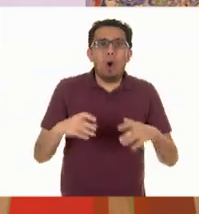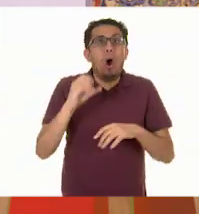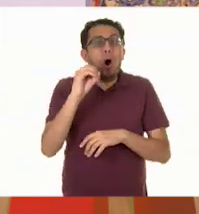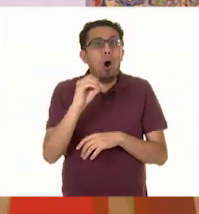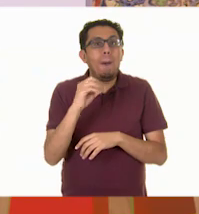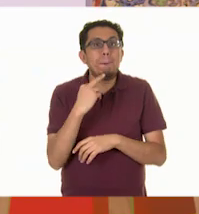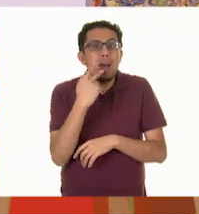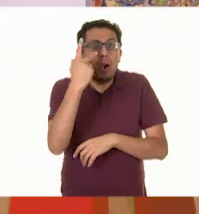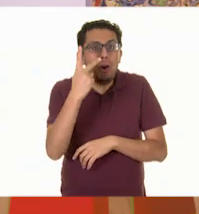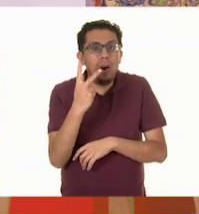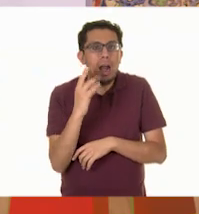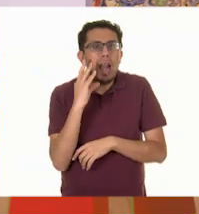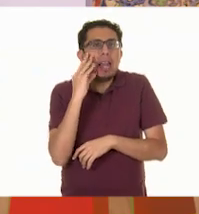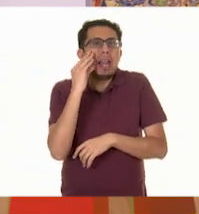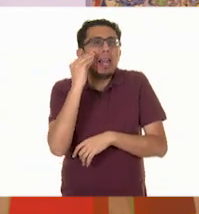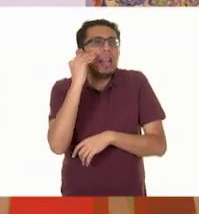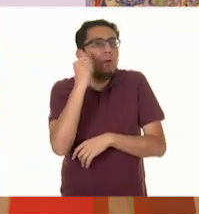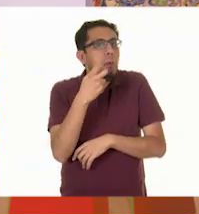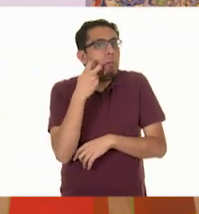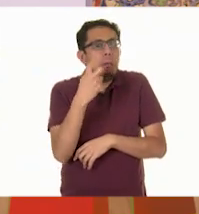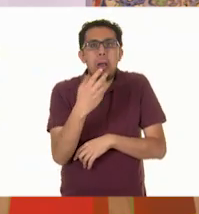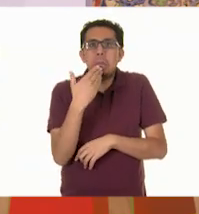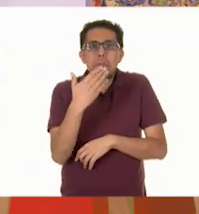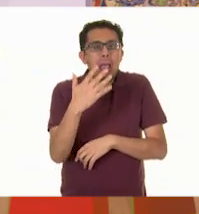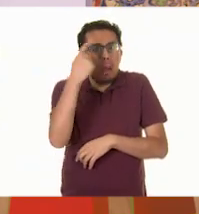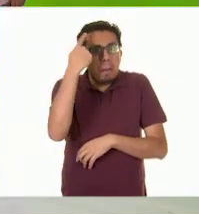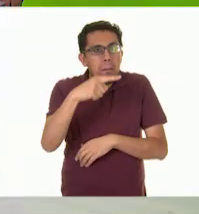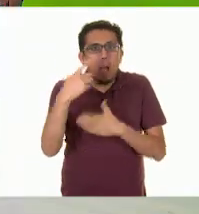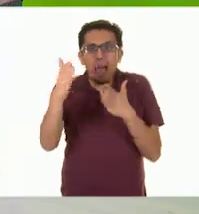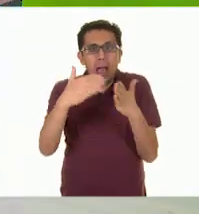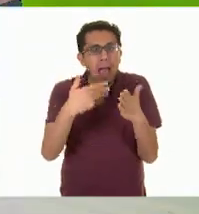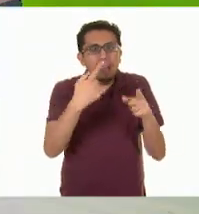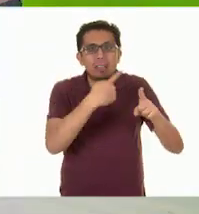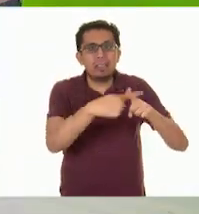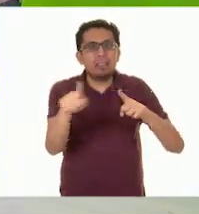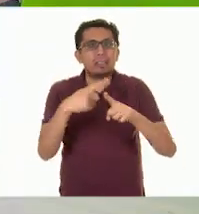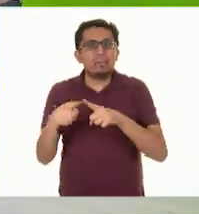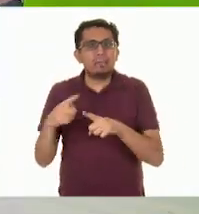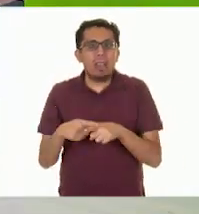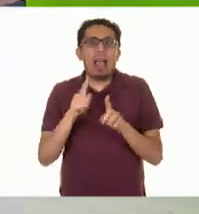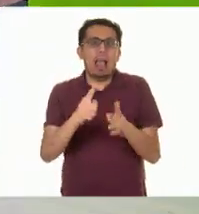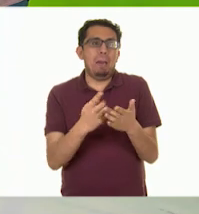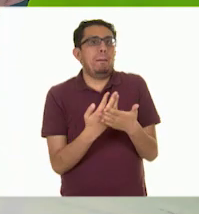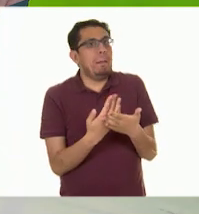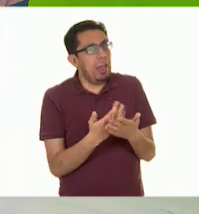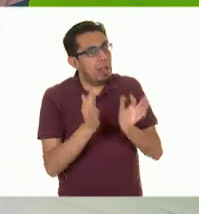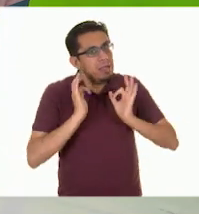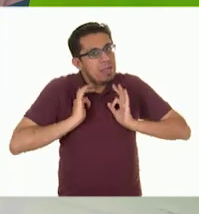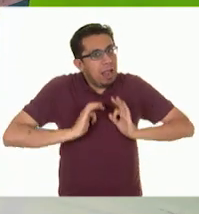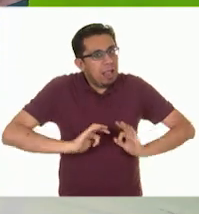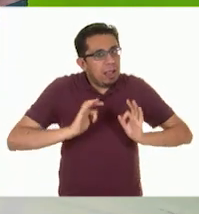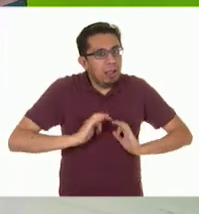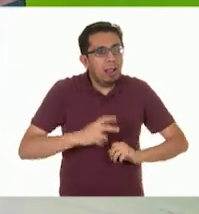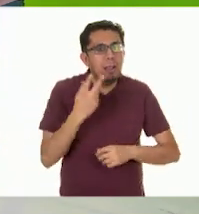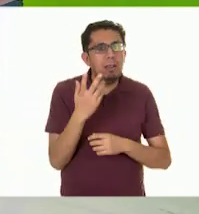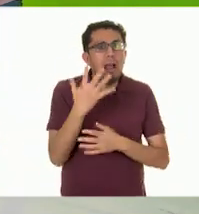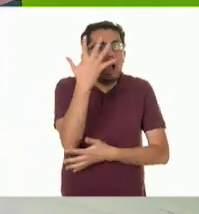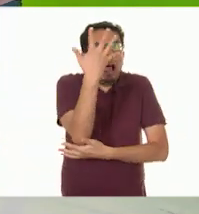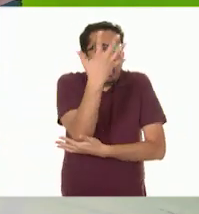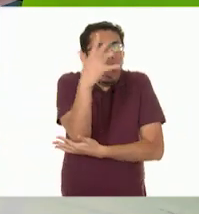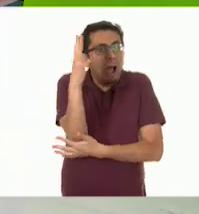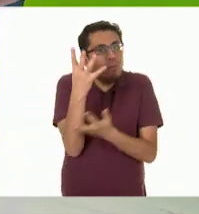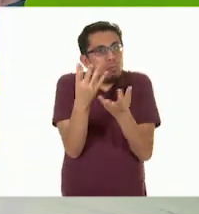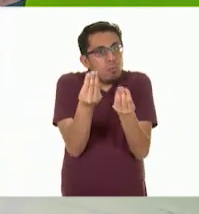limón. El limón va casi con todos los platillos. Sohar, espera, espera. Esos son demasiados